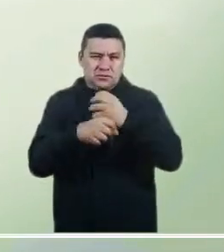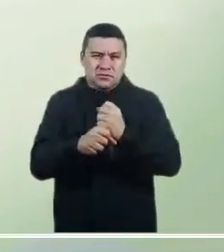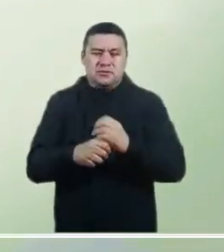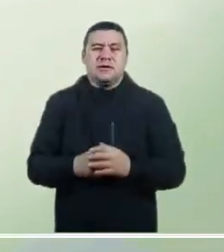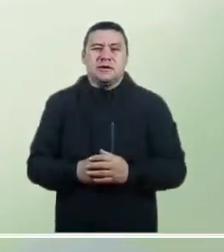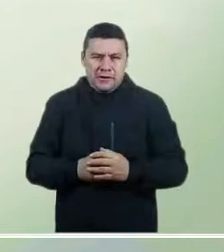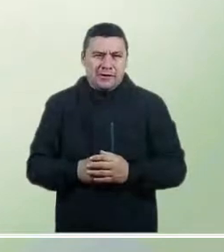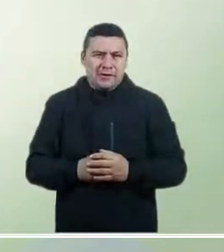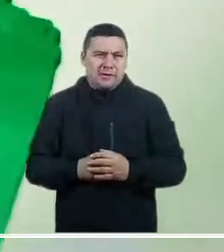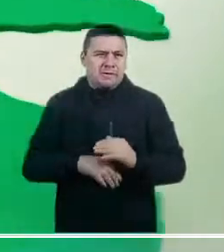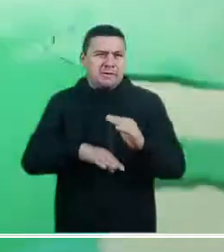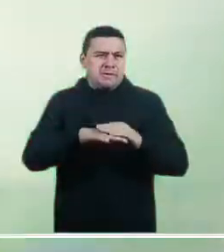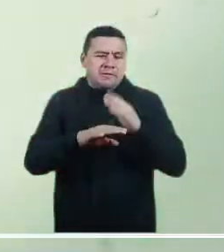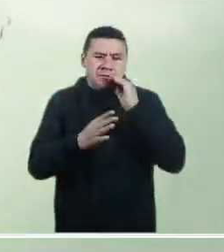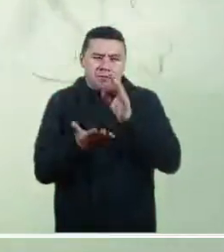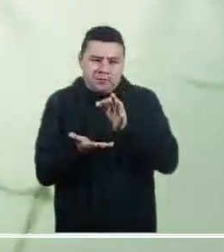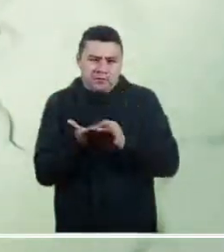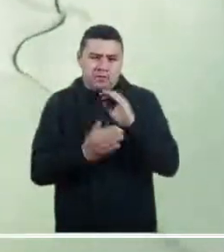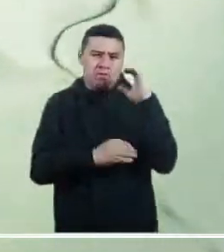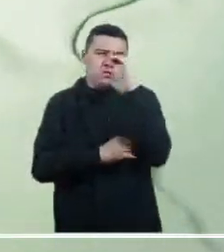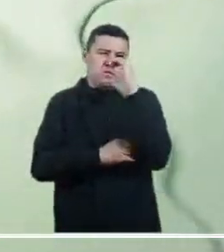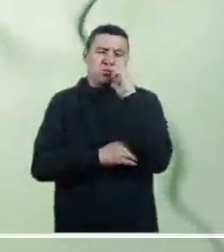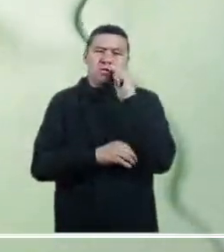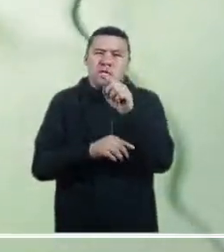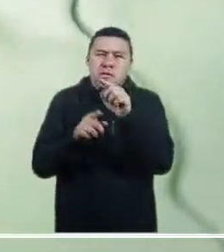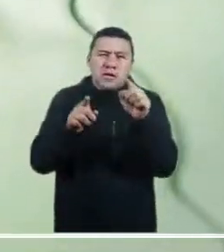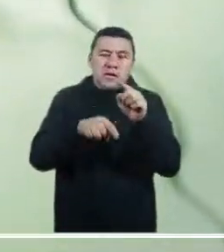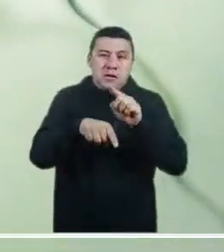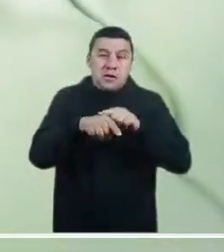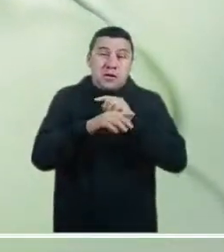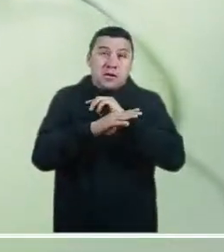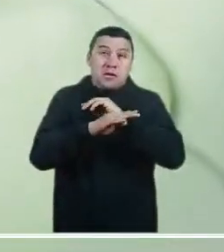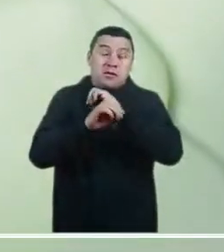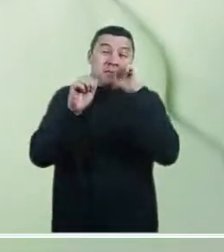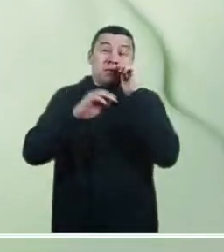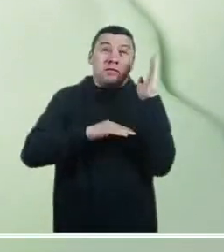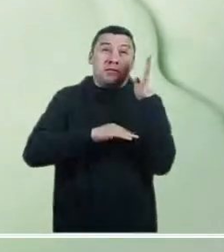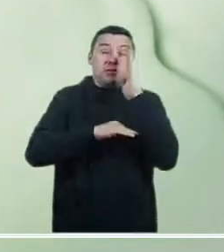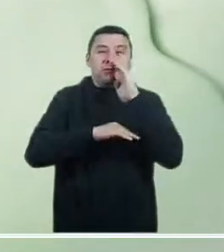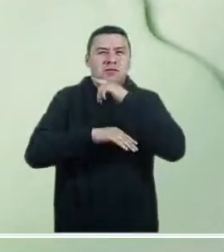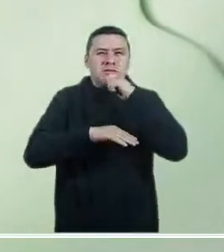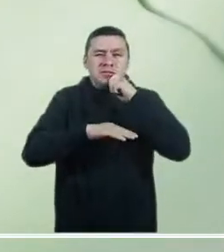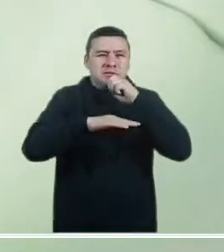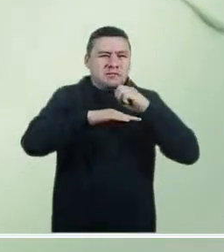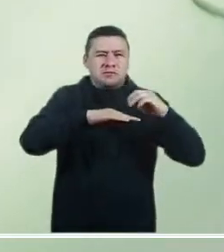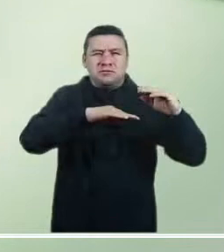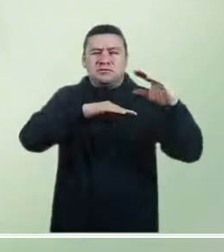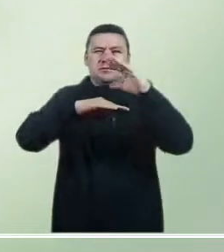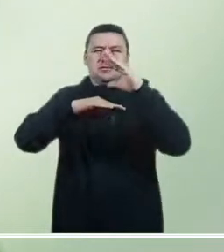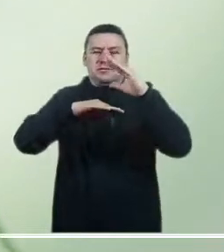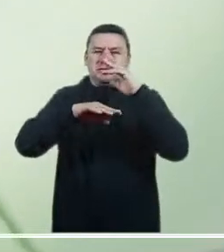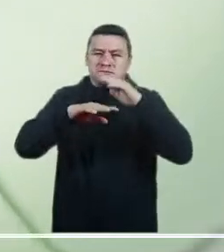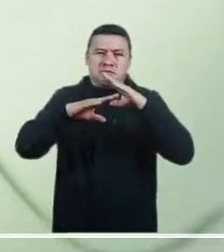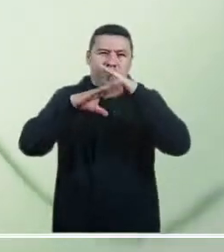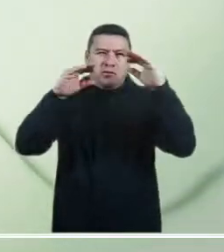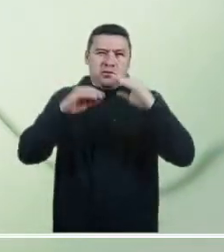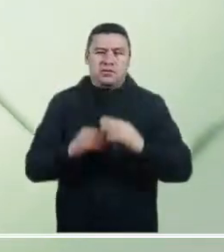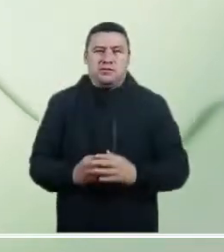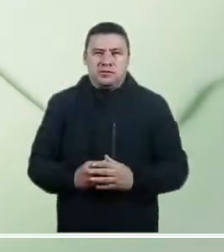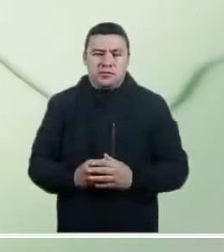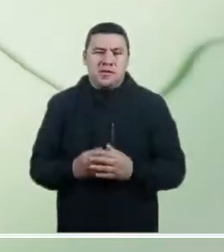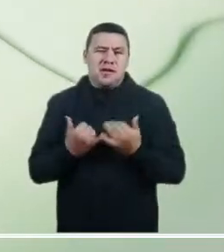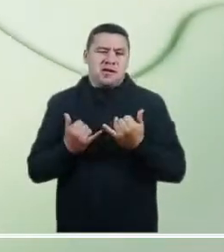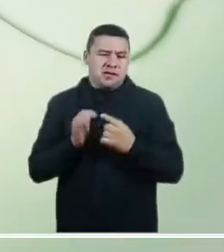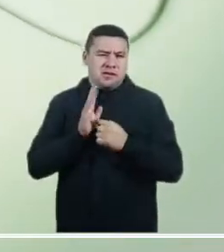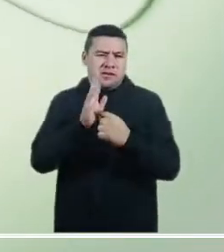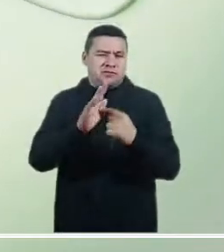sectores dispersos de Amazonas y Baupés. Finalizamos con la capital del país, donde las primeras horas del día prometen tiempo